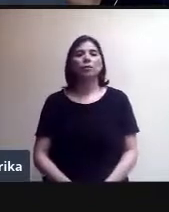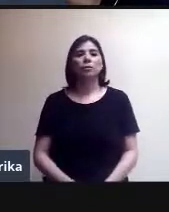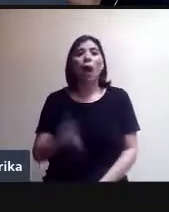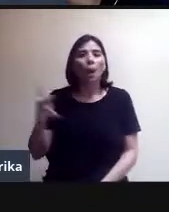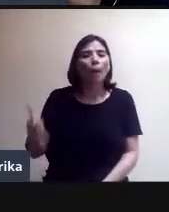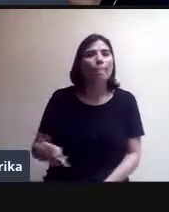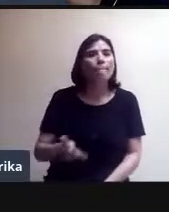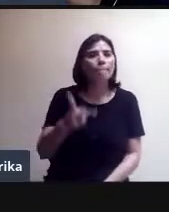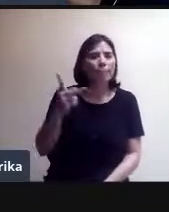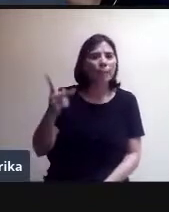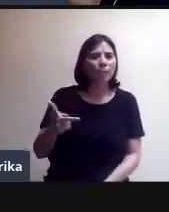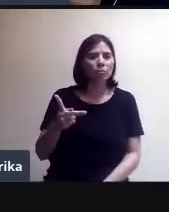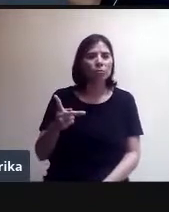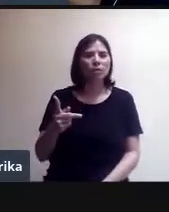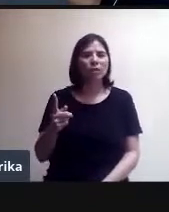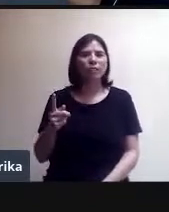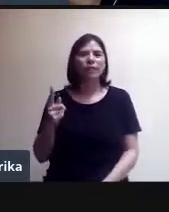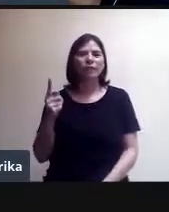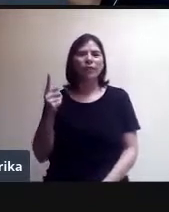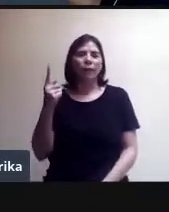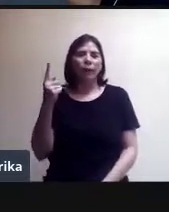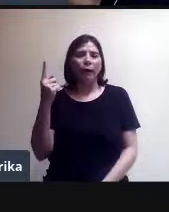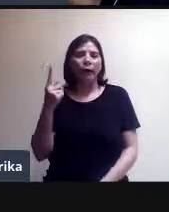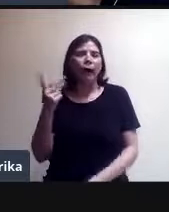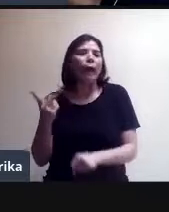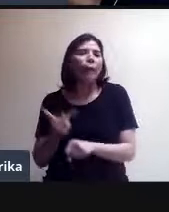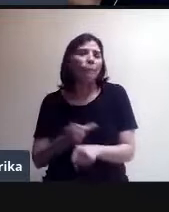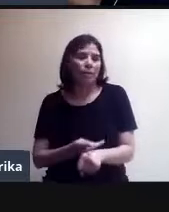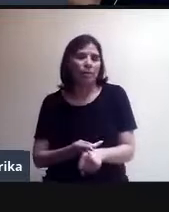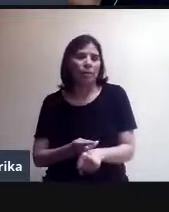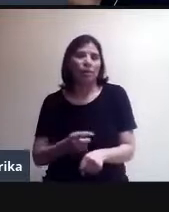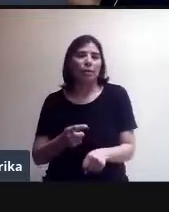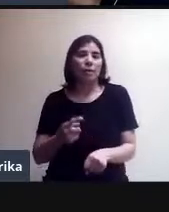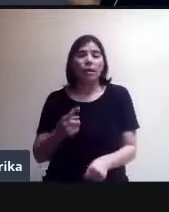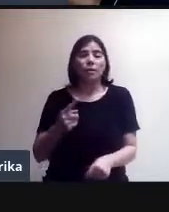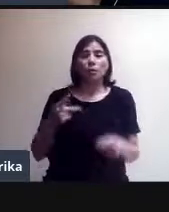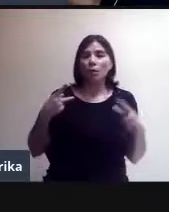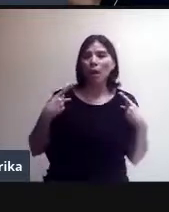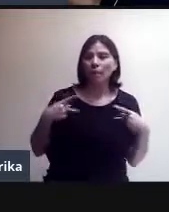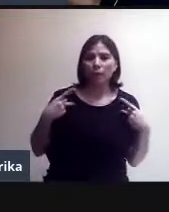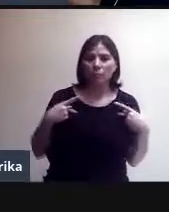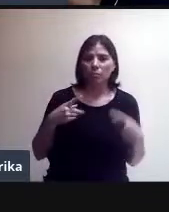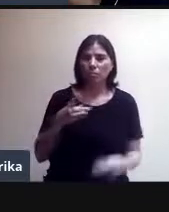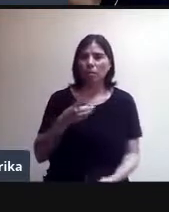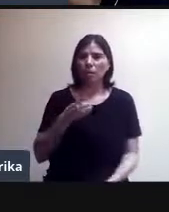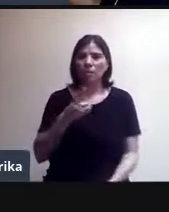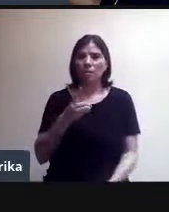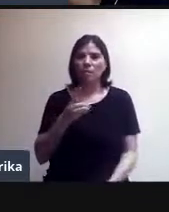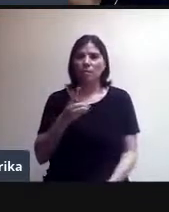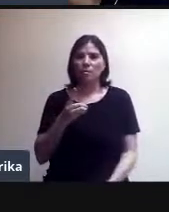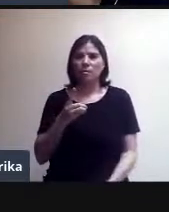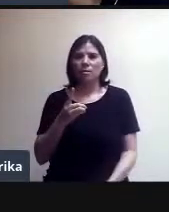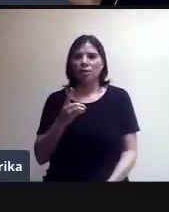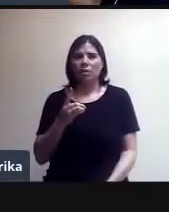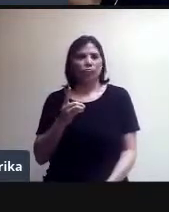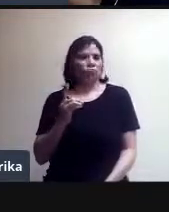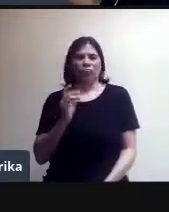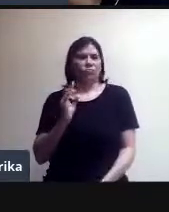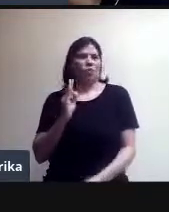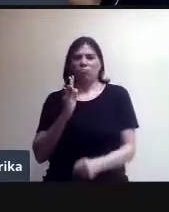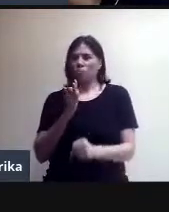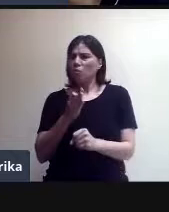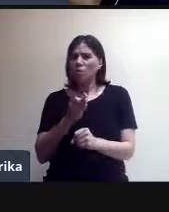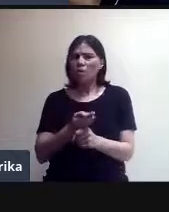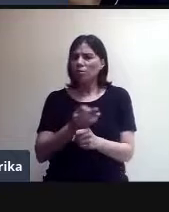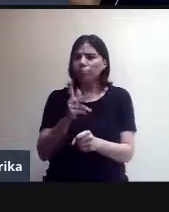audiencia no acepta la grabación? Bueno, si no acepta la grabación, pues, se